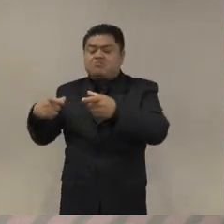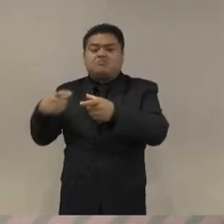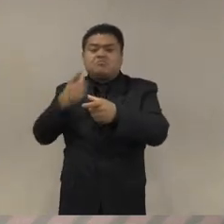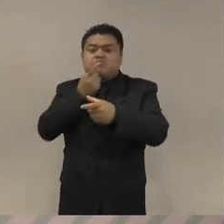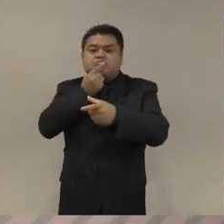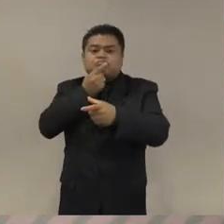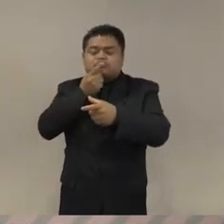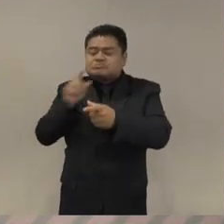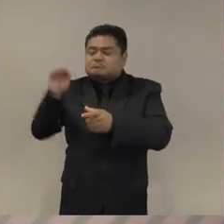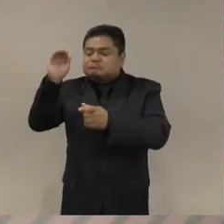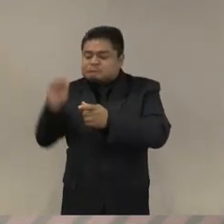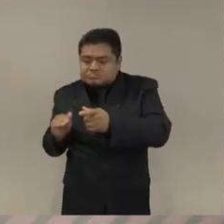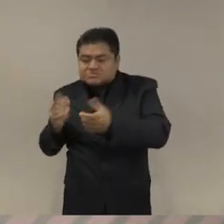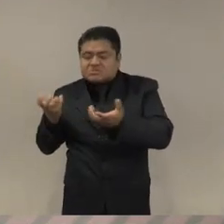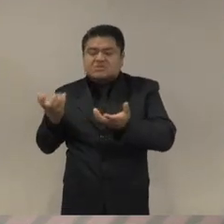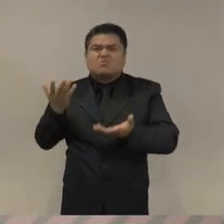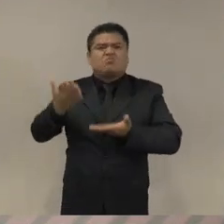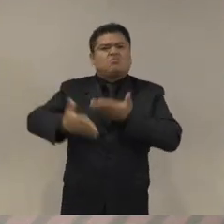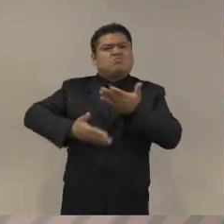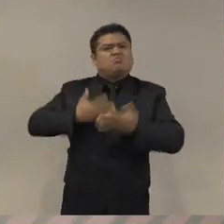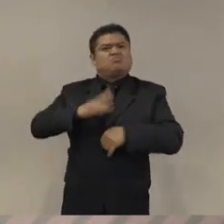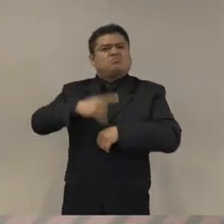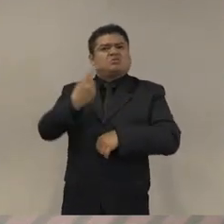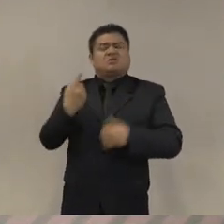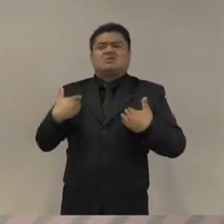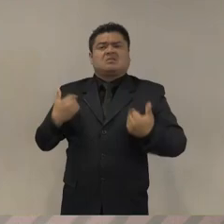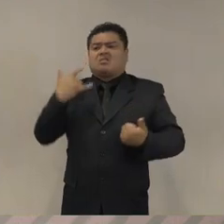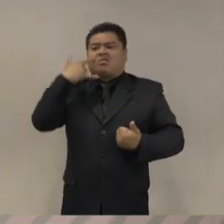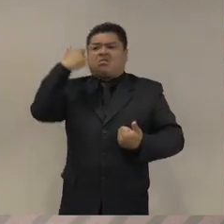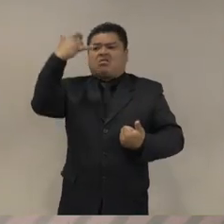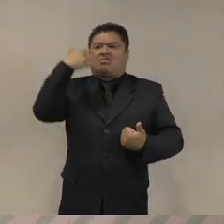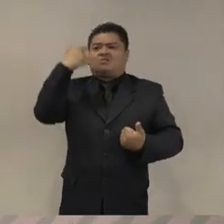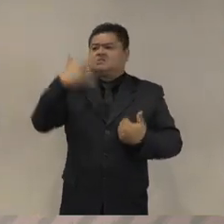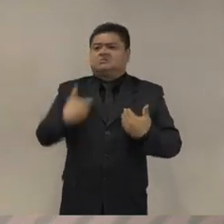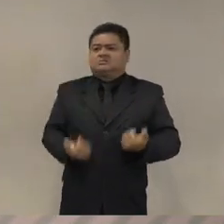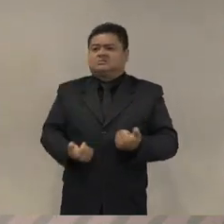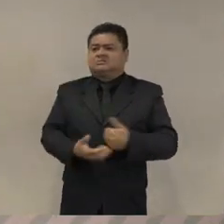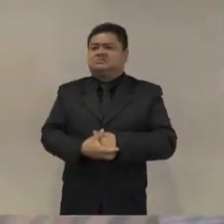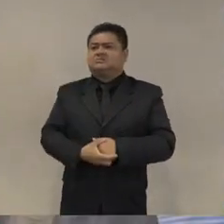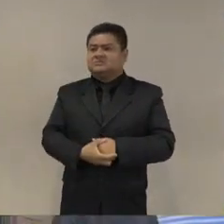pues no no sé a ver voy contigo Mónica